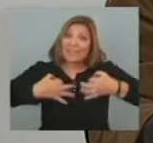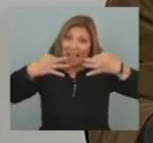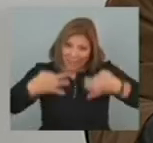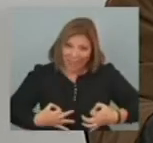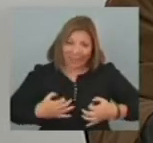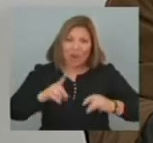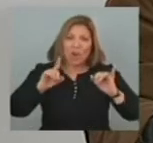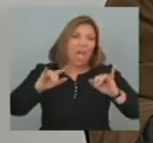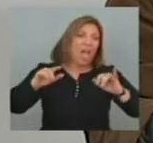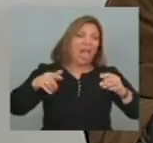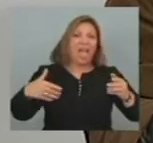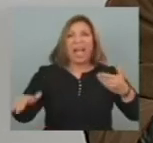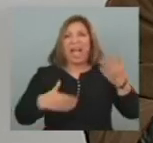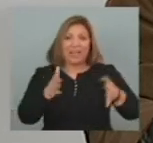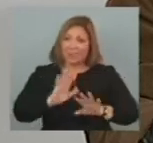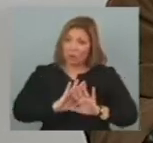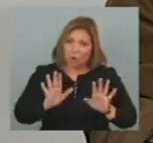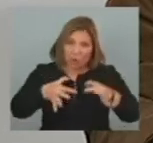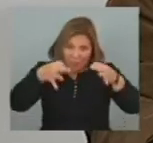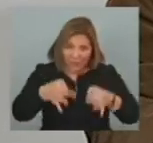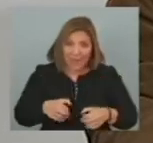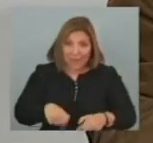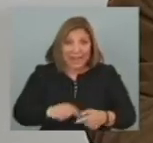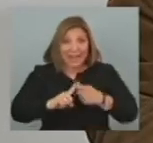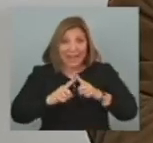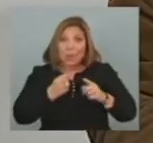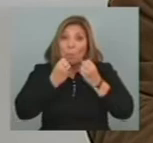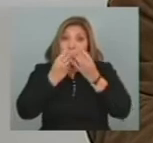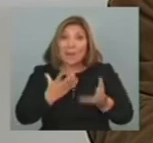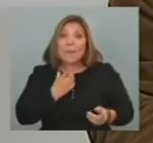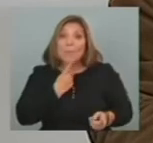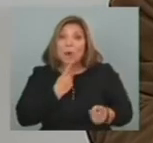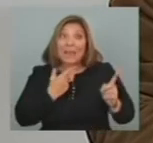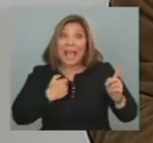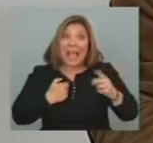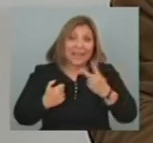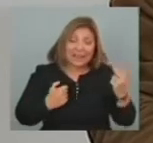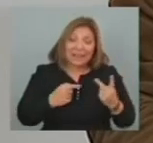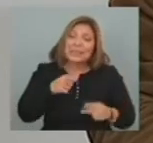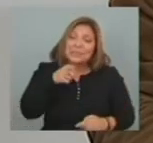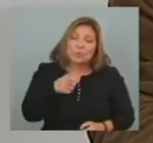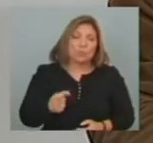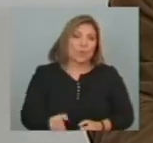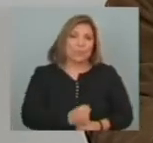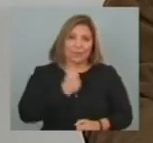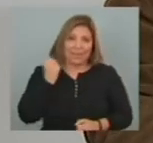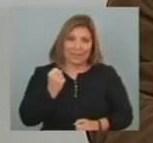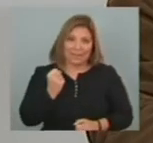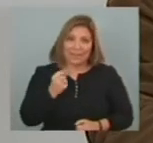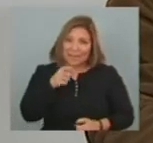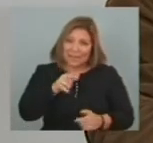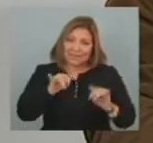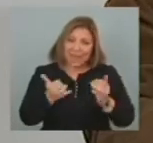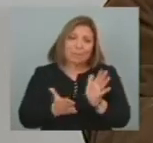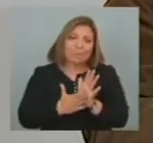damos cuenta Que el hecho De que hoy Uruguay Este en una buena Relación política Con Argentina Es muy importante Y eso quedó Demostrado